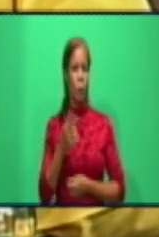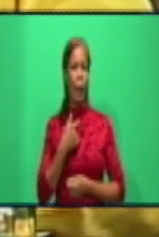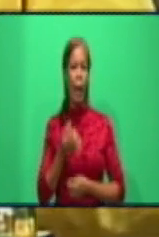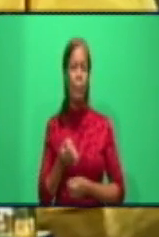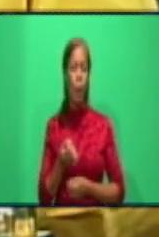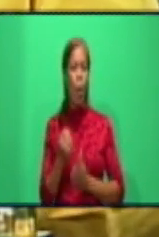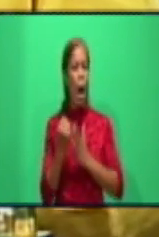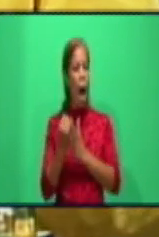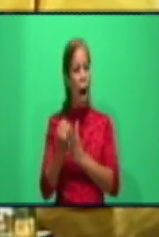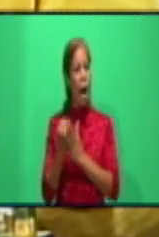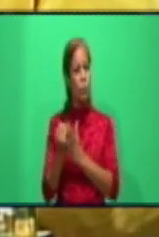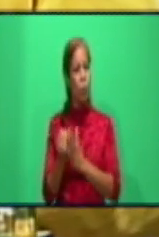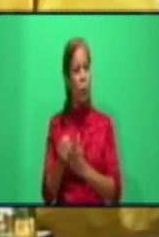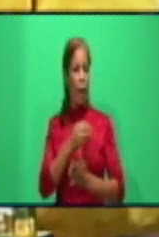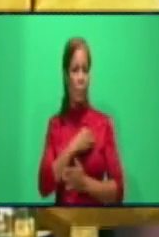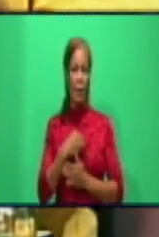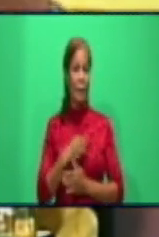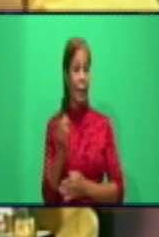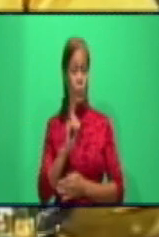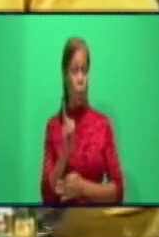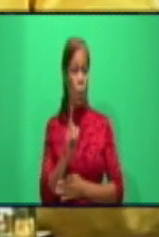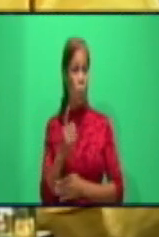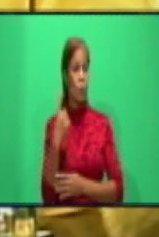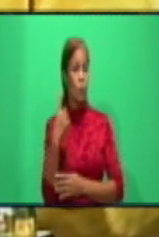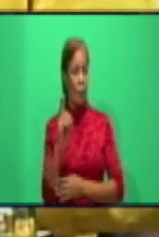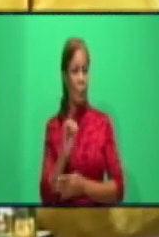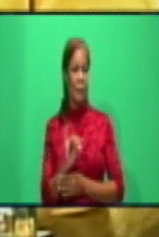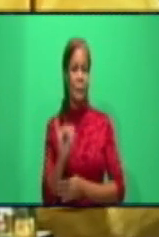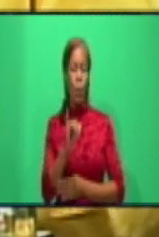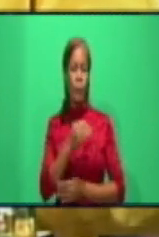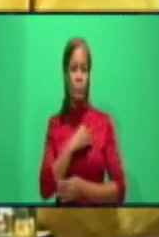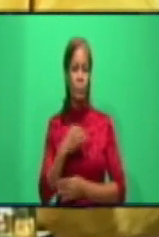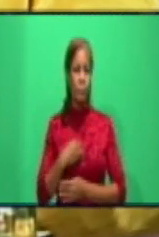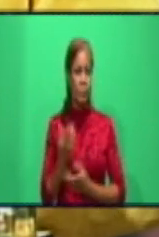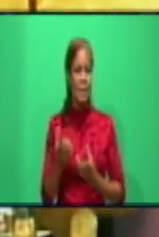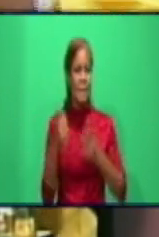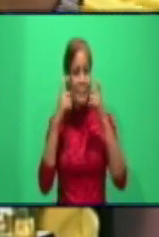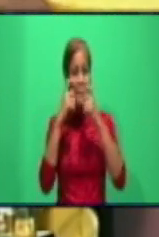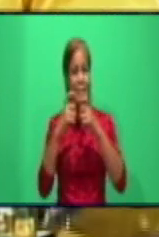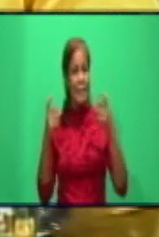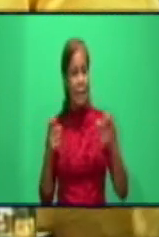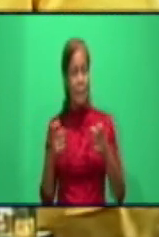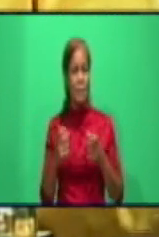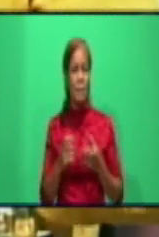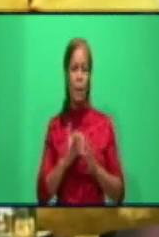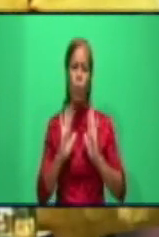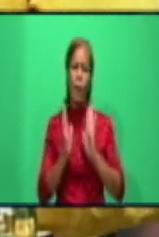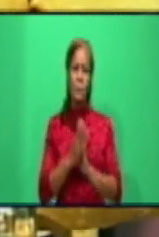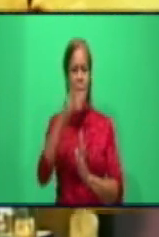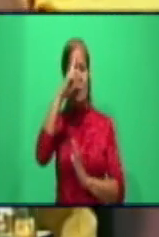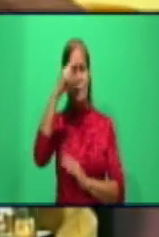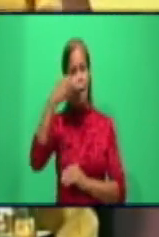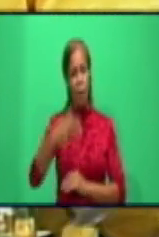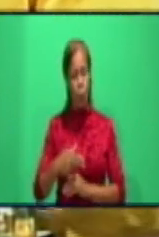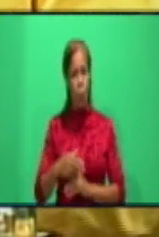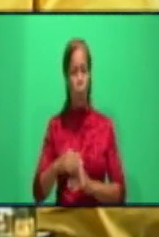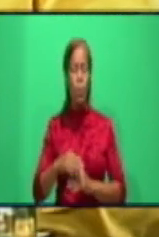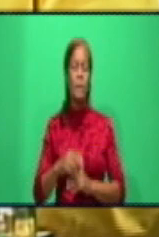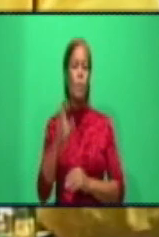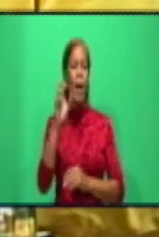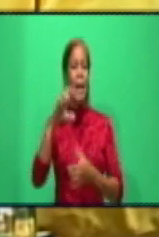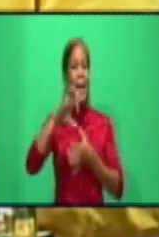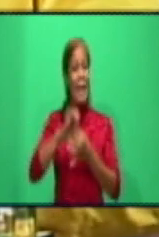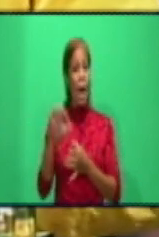médica, está ligado al fenómeno de las ciencias sociales, está ligado al fenómeno de la epidemiología, al fenómeno de la geografía,